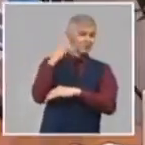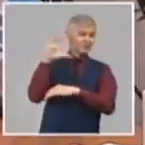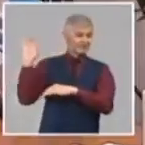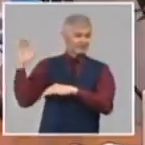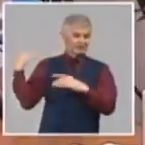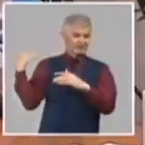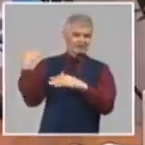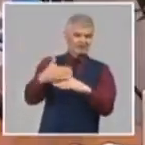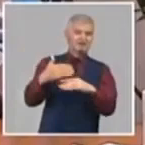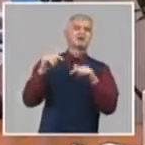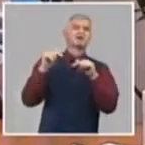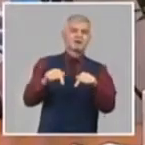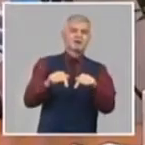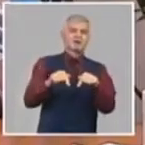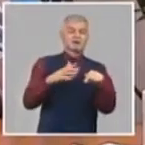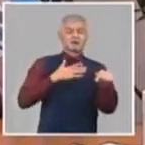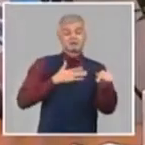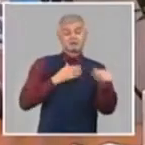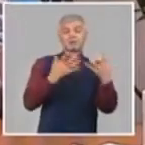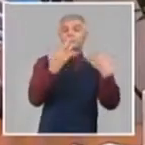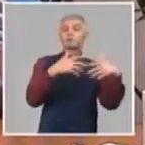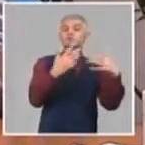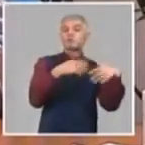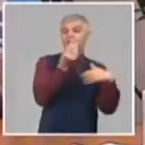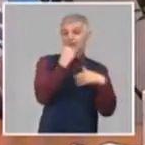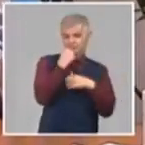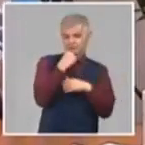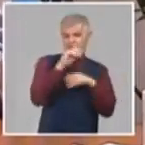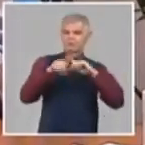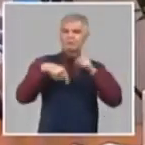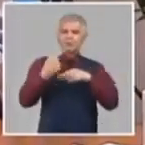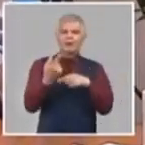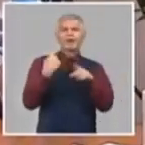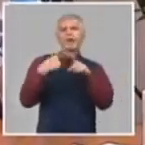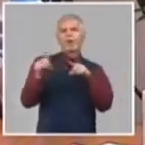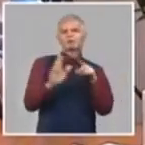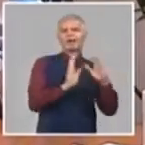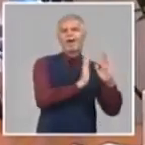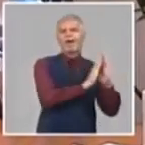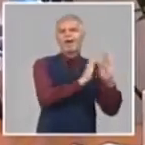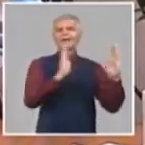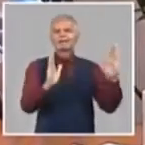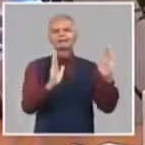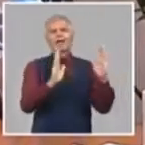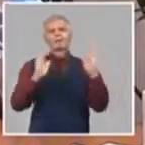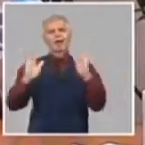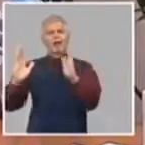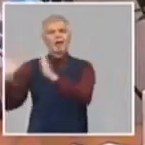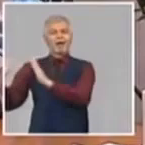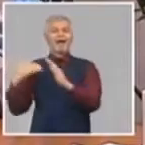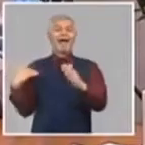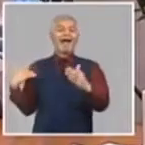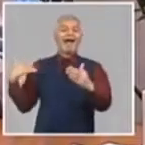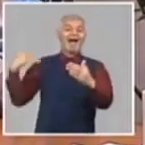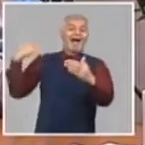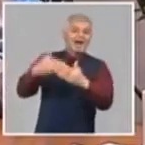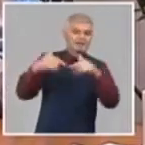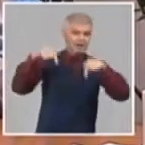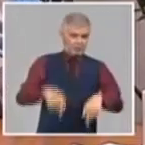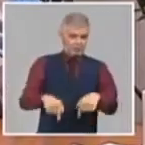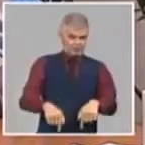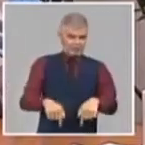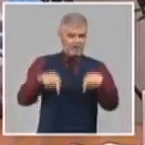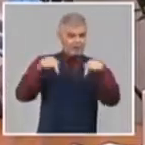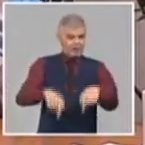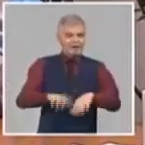la producción de alimentos. Después ha tenido diferentes etapas, hasta llegar a la etapa actual, y hoy el grupo tiene un